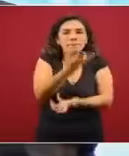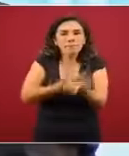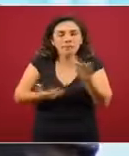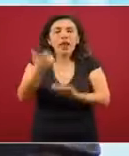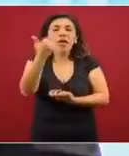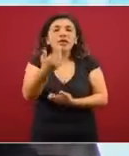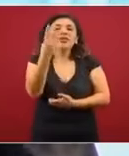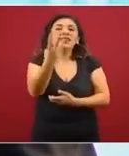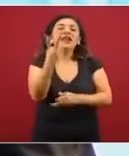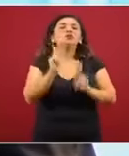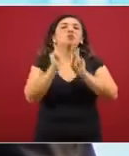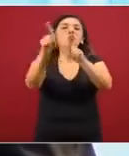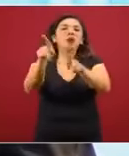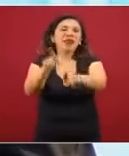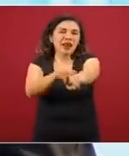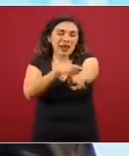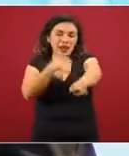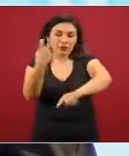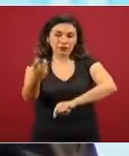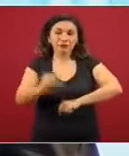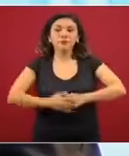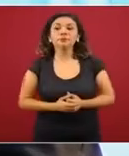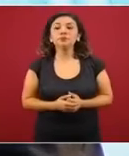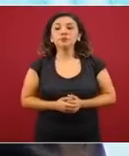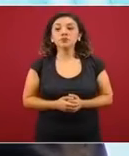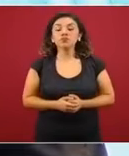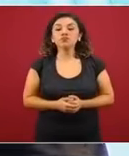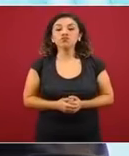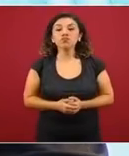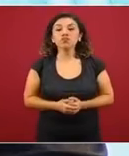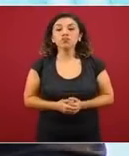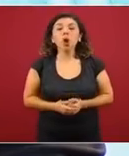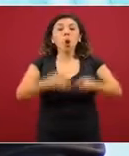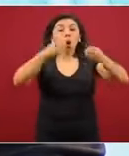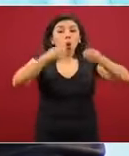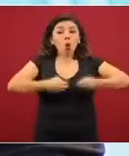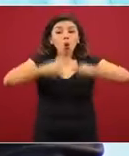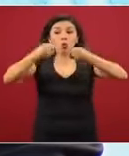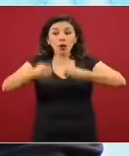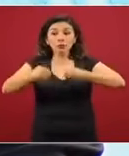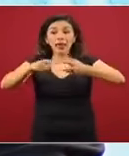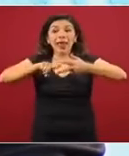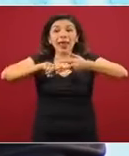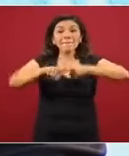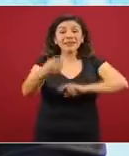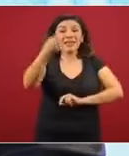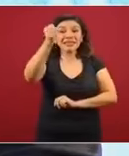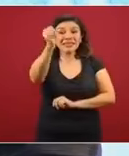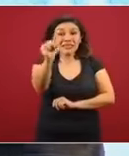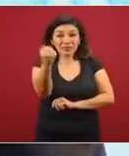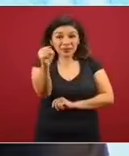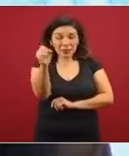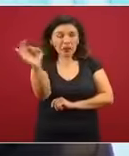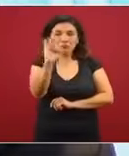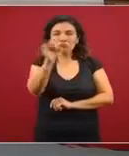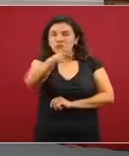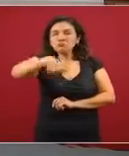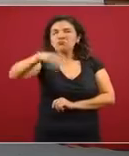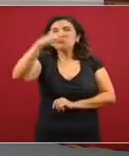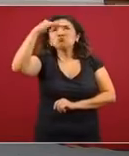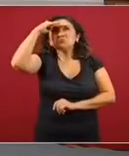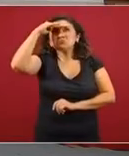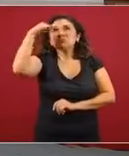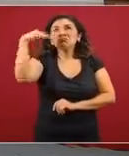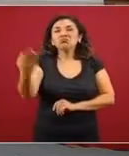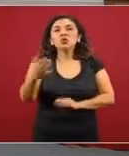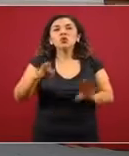puentes largos. En materia de ocupación, a partir de septiembre, si consideramos la